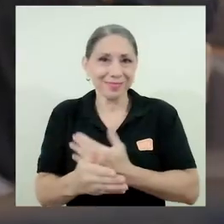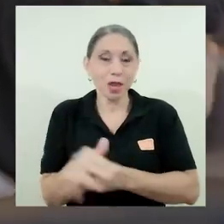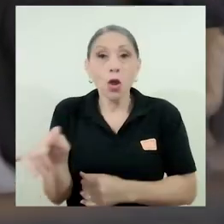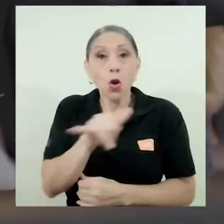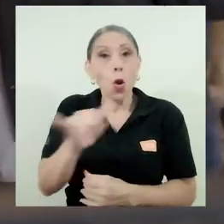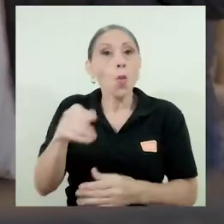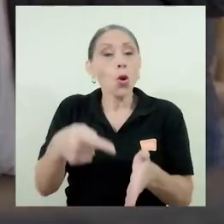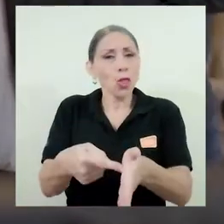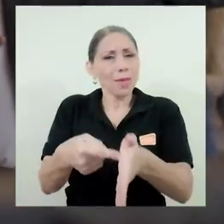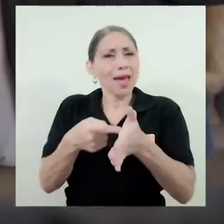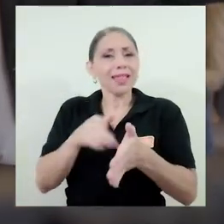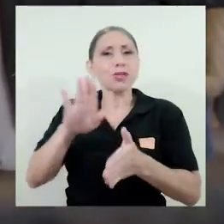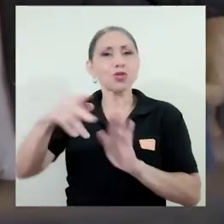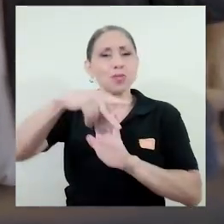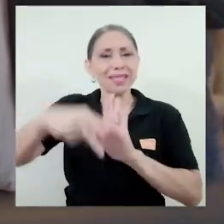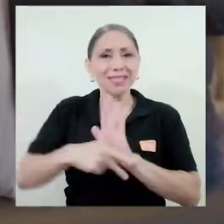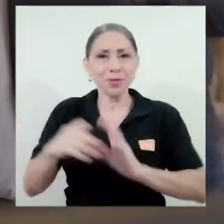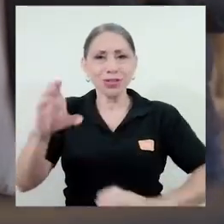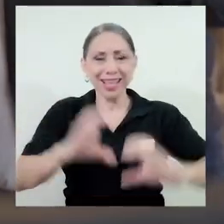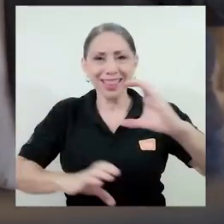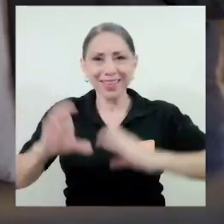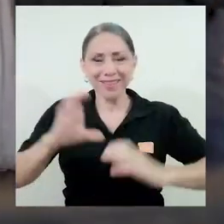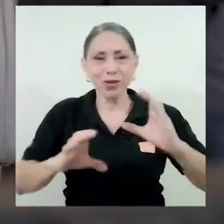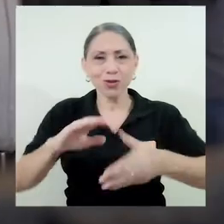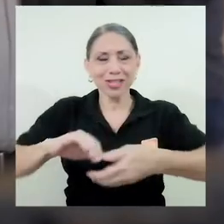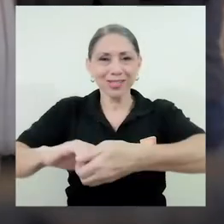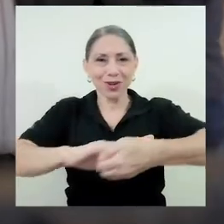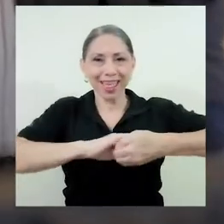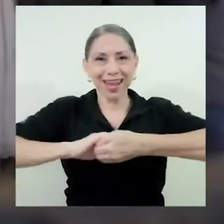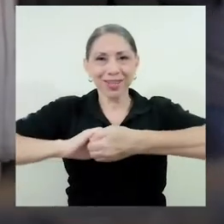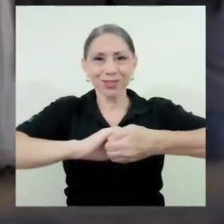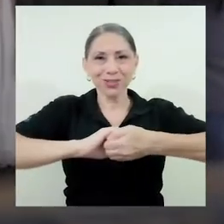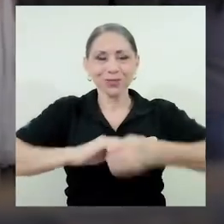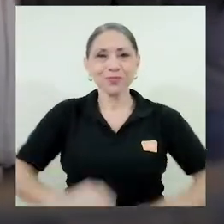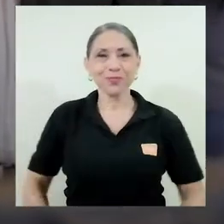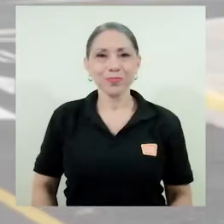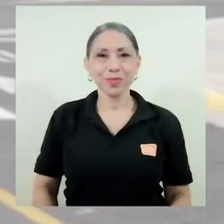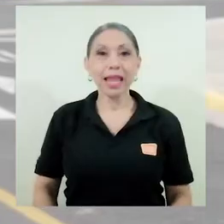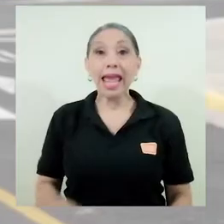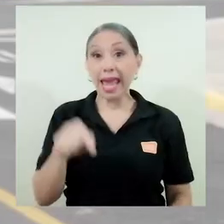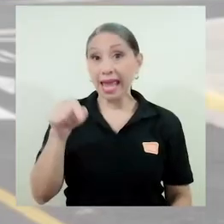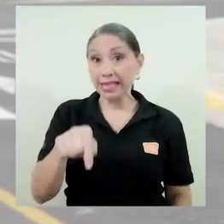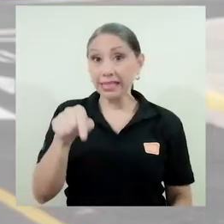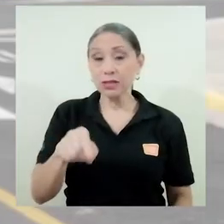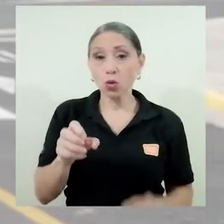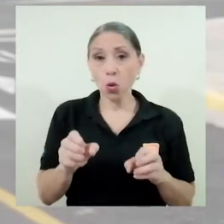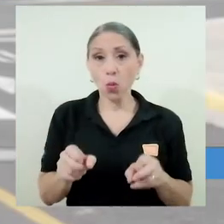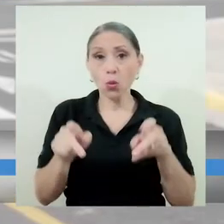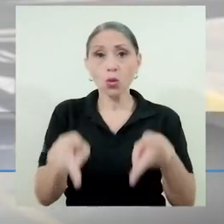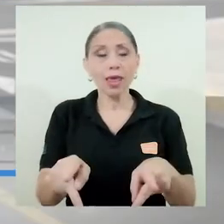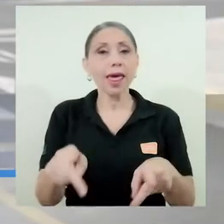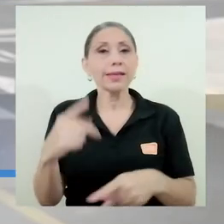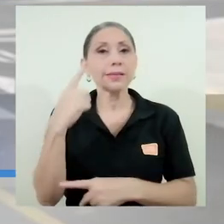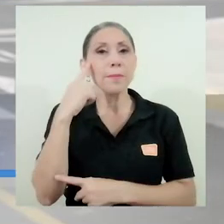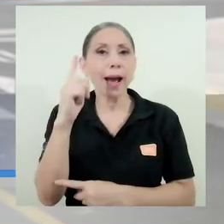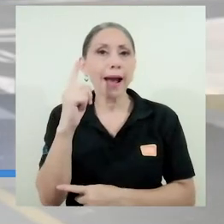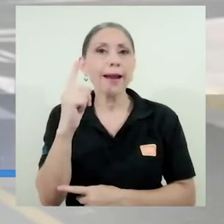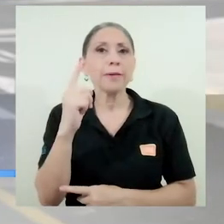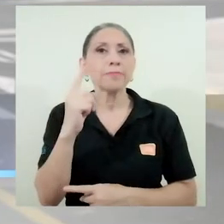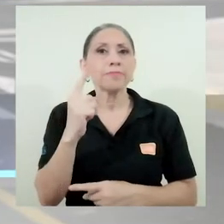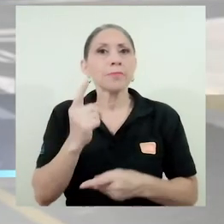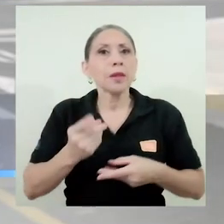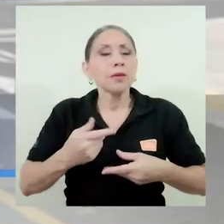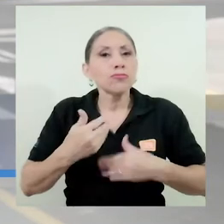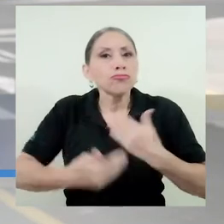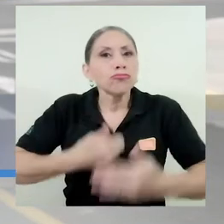tal y como lo demandan sus principios científicos y solidarios. Estas son oportunidades para facilitar